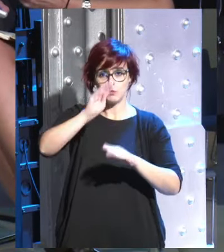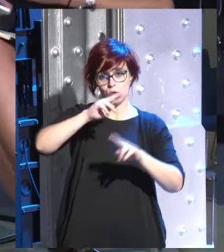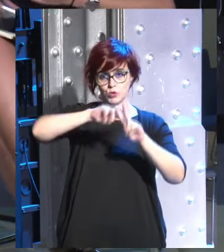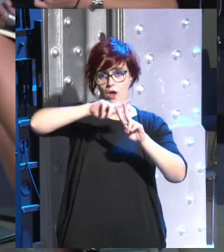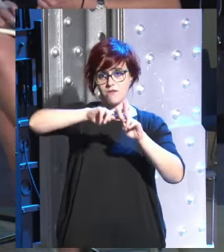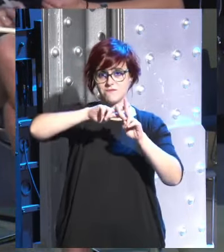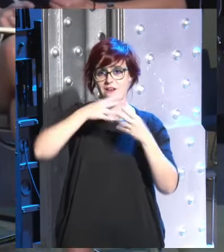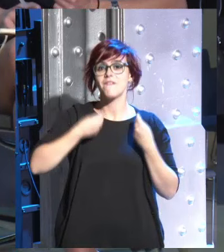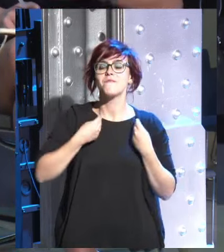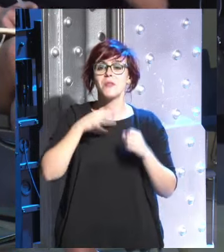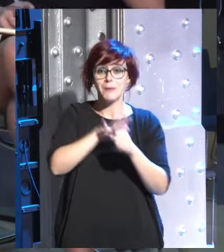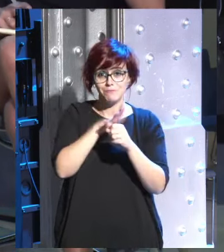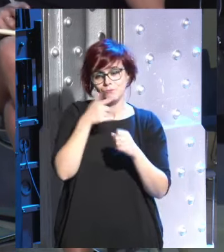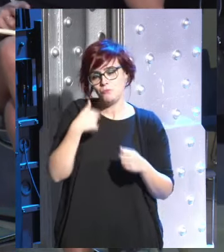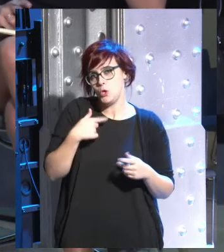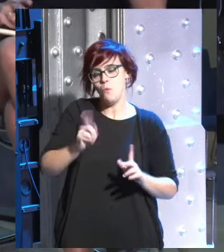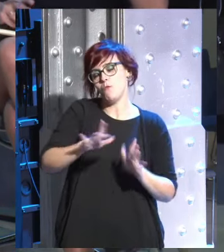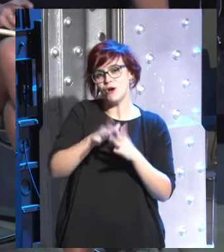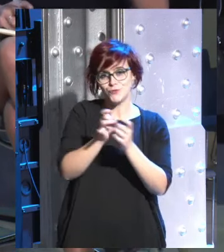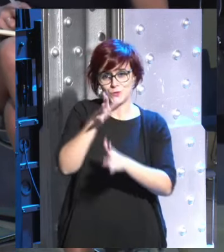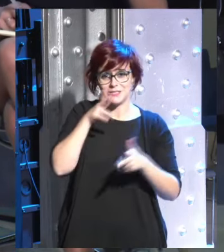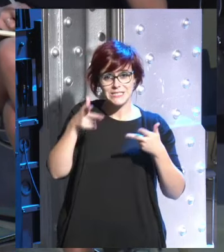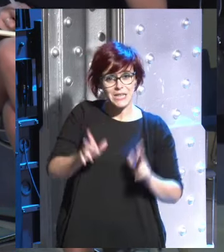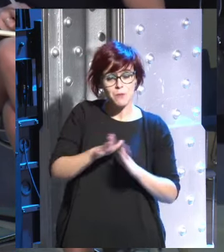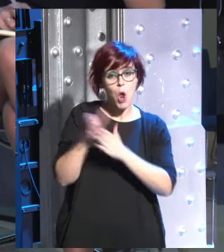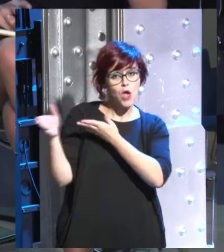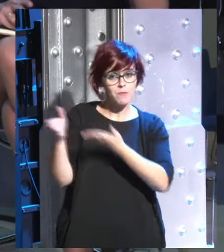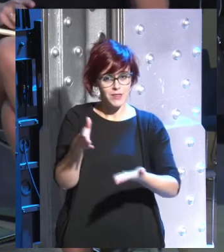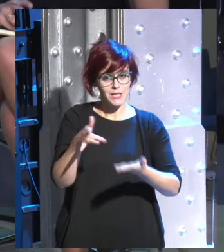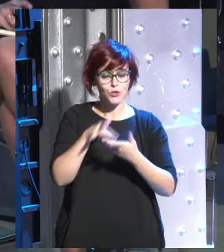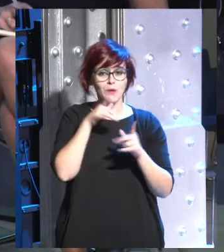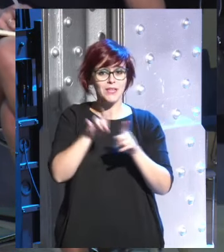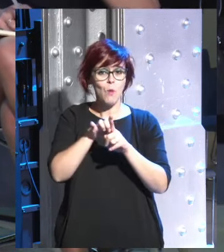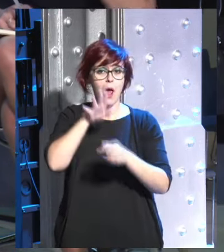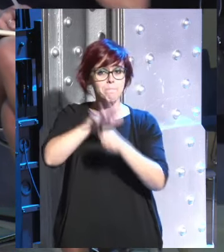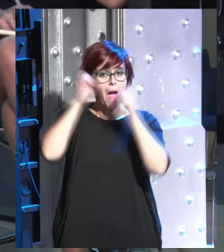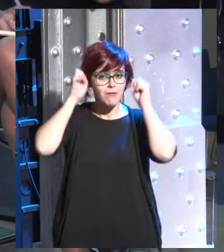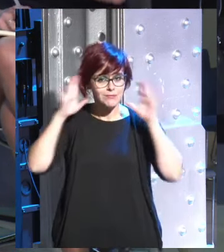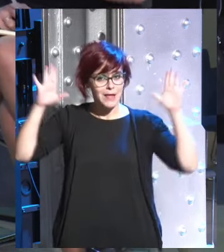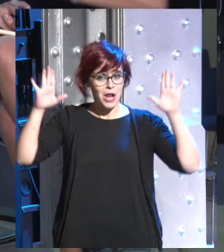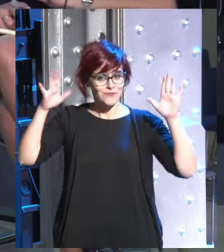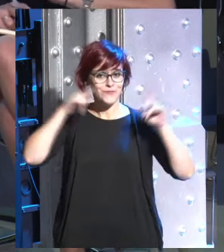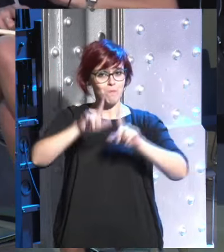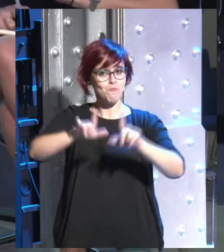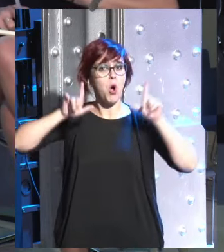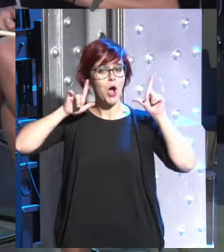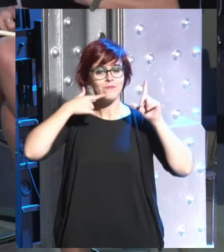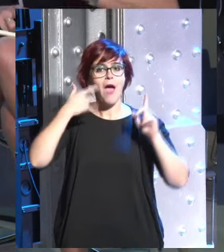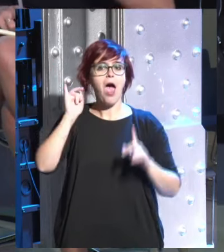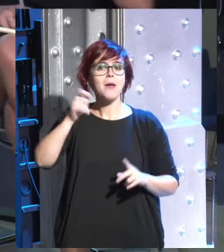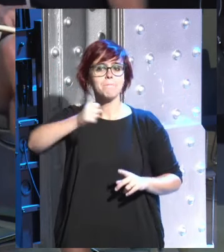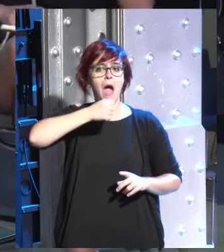no porque tengo la suerte de estar aquí sentada hay unos invitados en la sala que son los martianos que tienen el privilegio de tener un